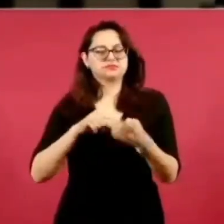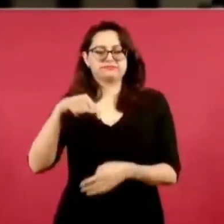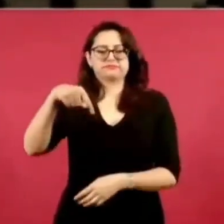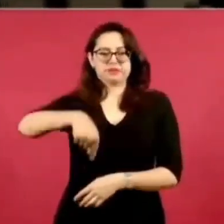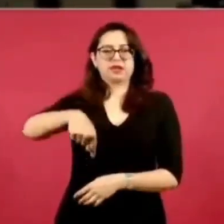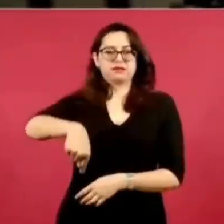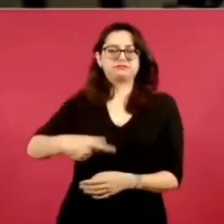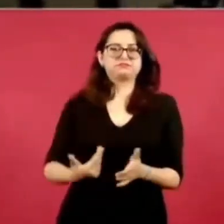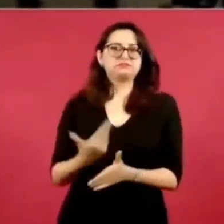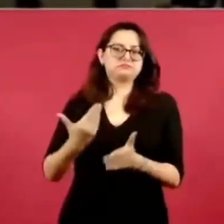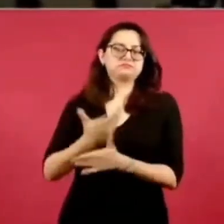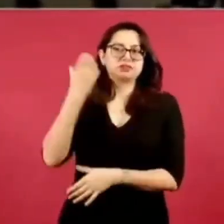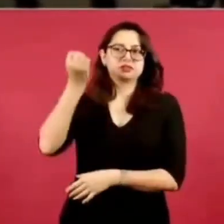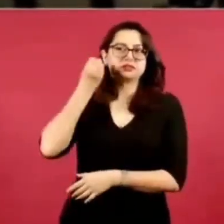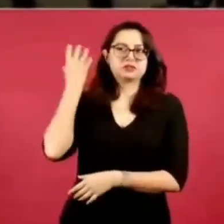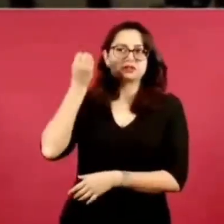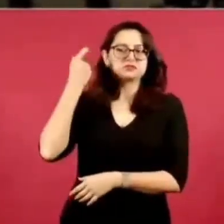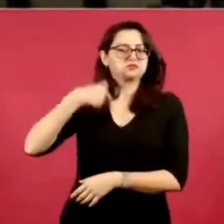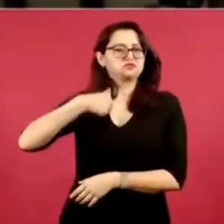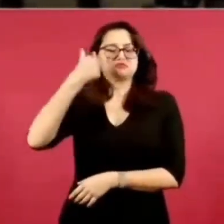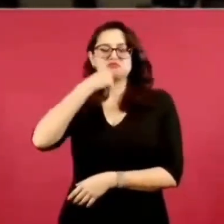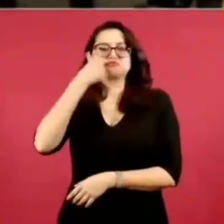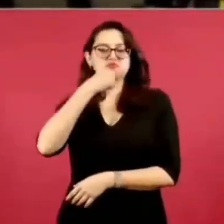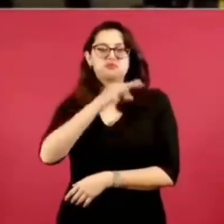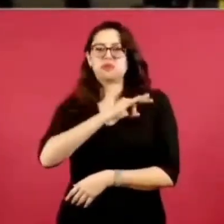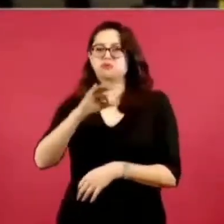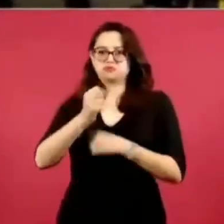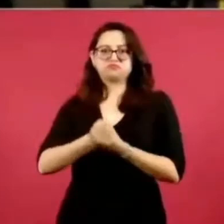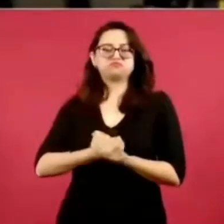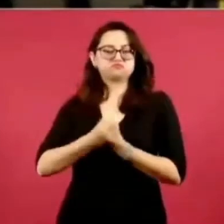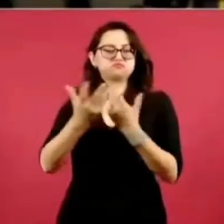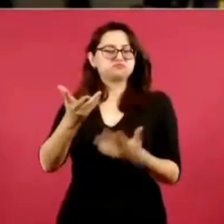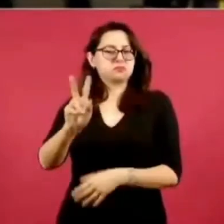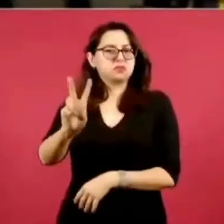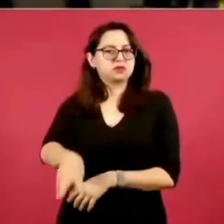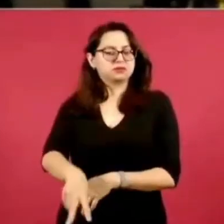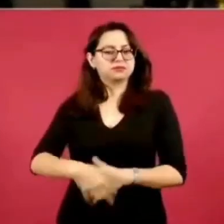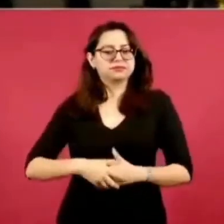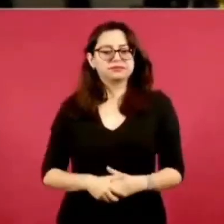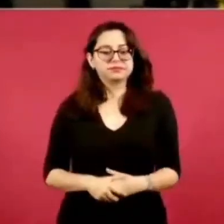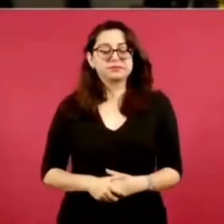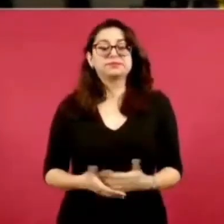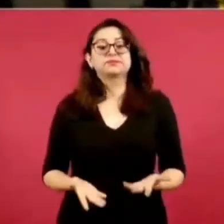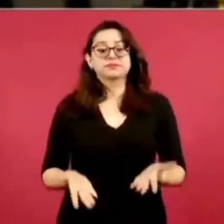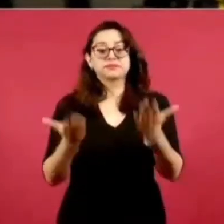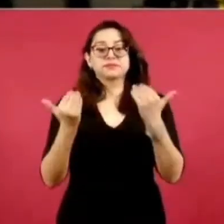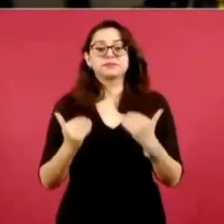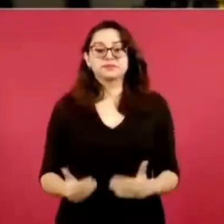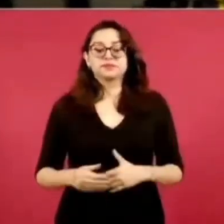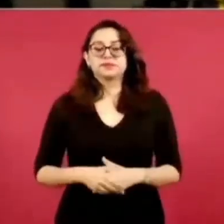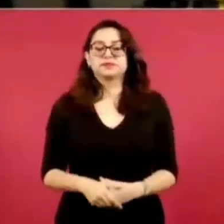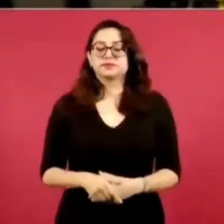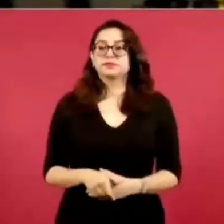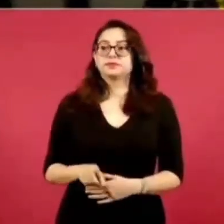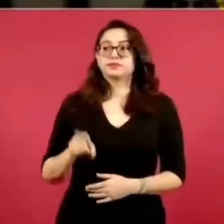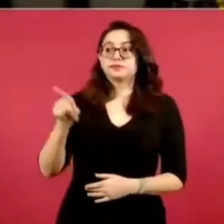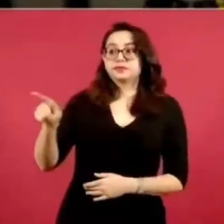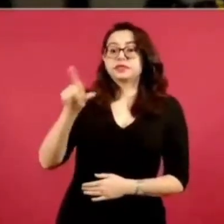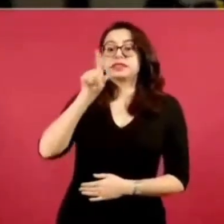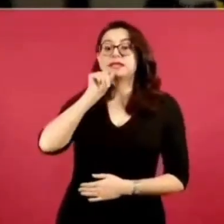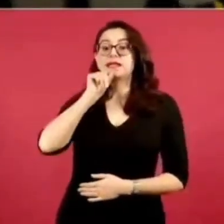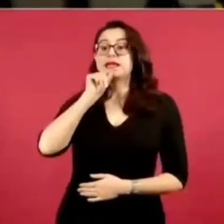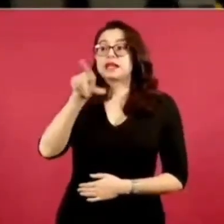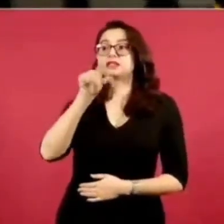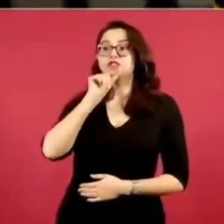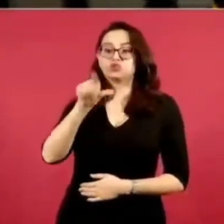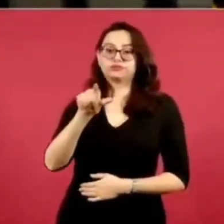con usted, señor presidente. Y bien, pues una de magistrados, nos vamos al Poder Judicial del Estado de Jalisco. Hace